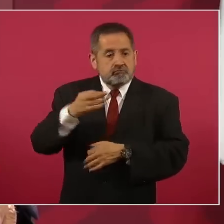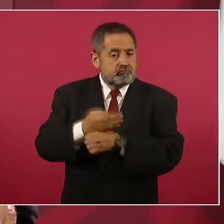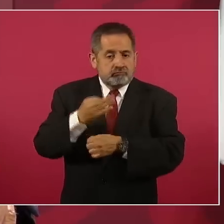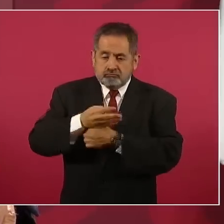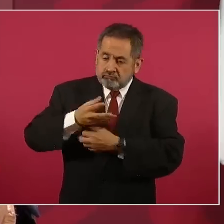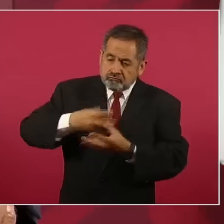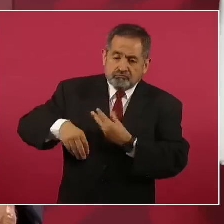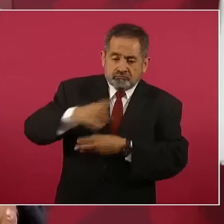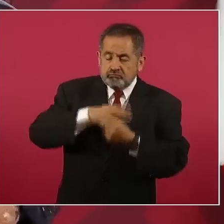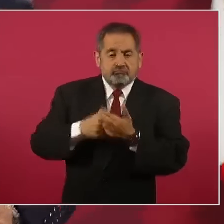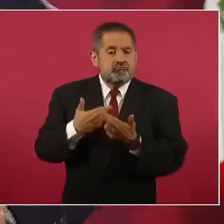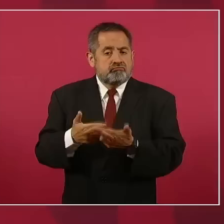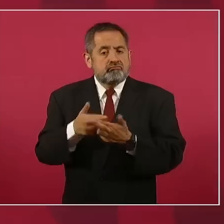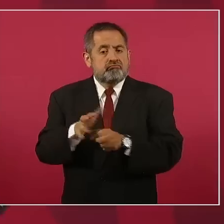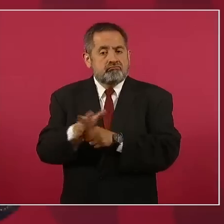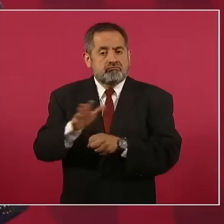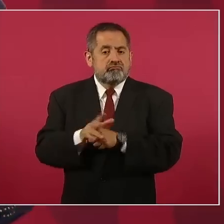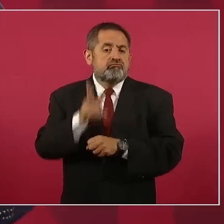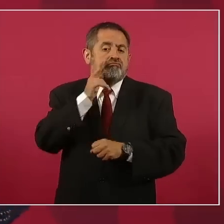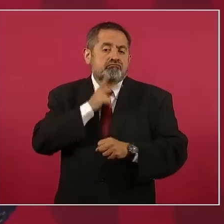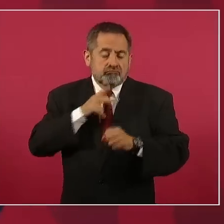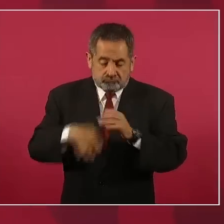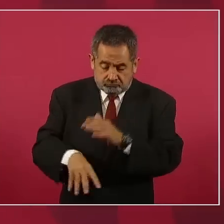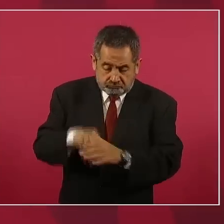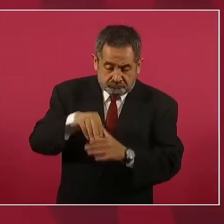produciendo petróleo,